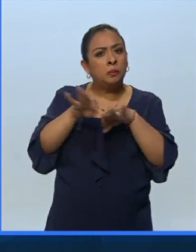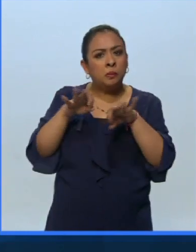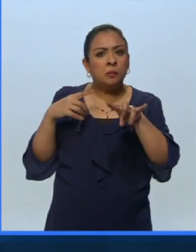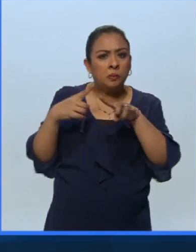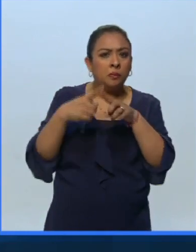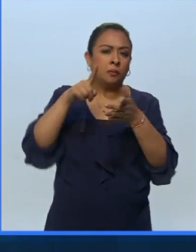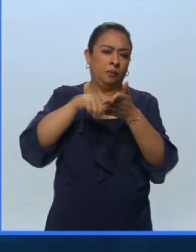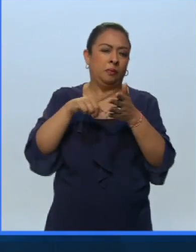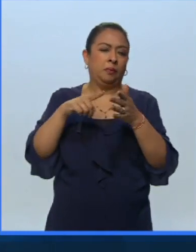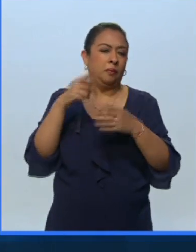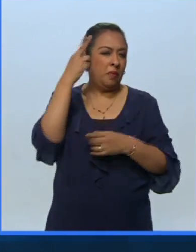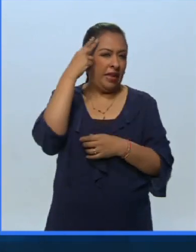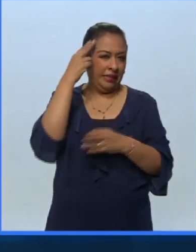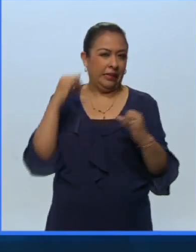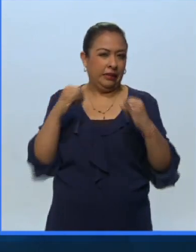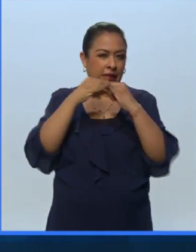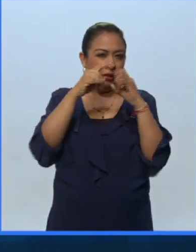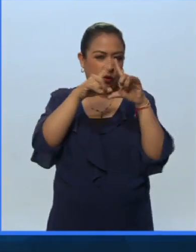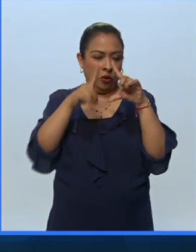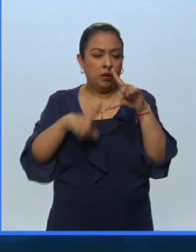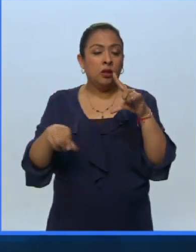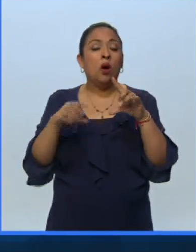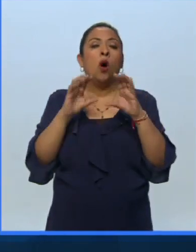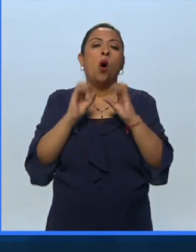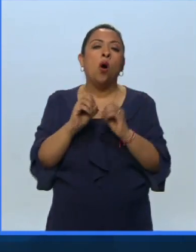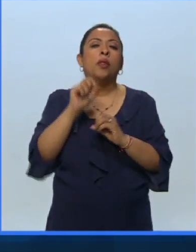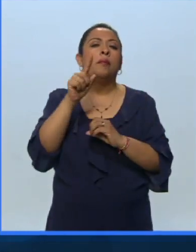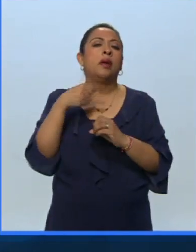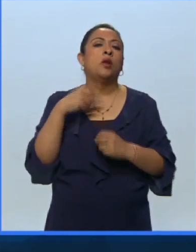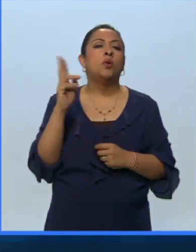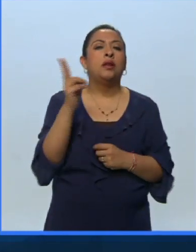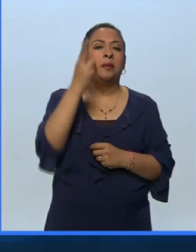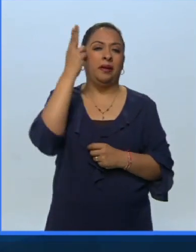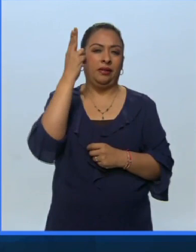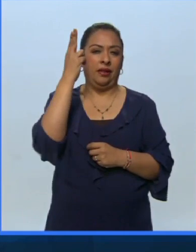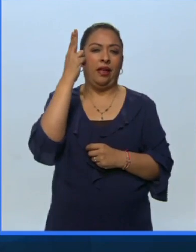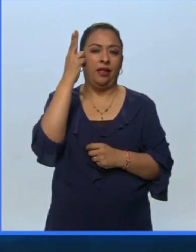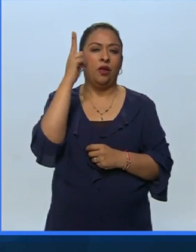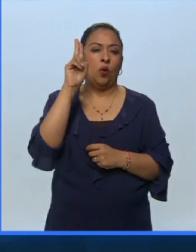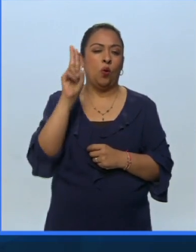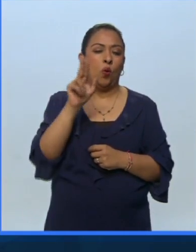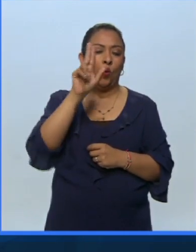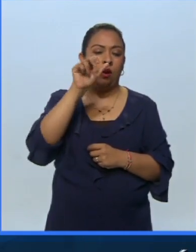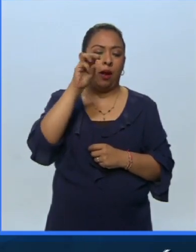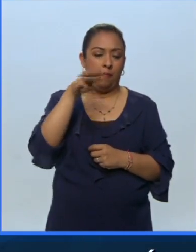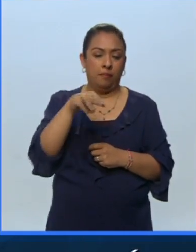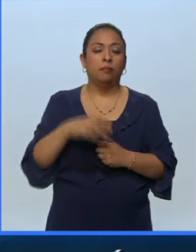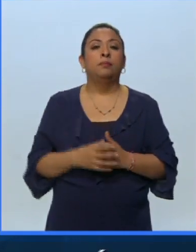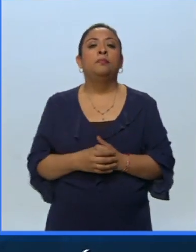tanto en el Instituto Nacional de Bellas Artes como en la Universidad Nacional Autónoma de México.